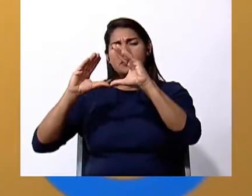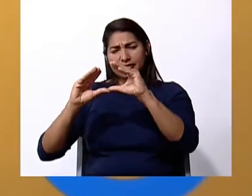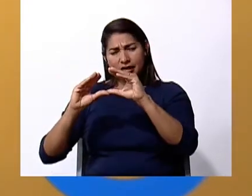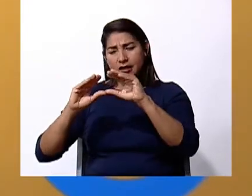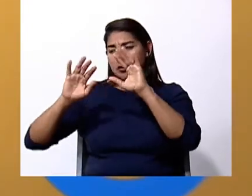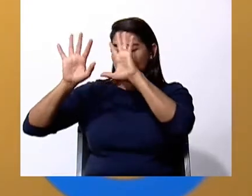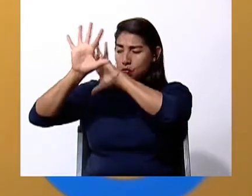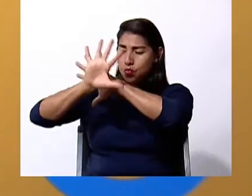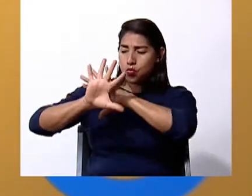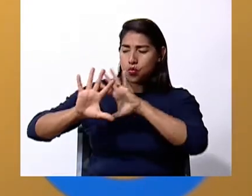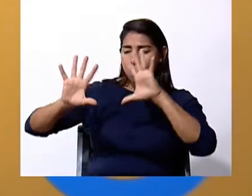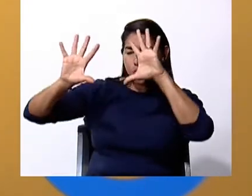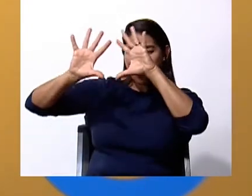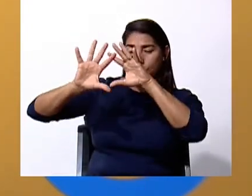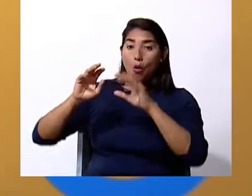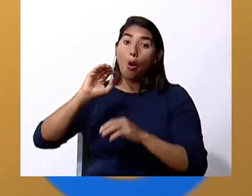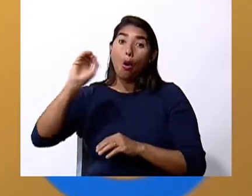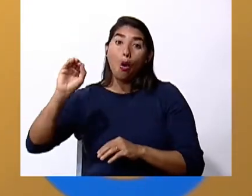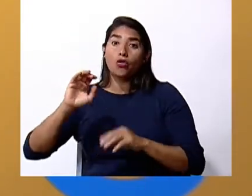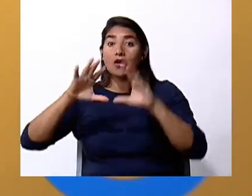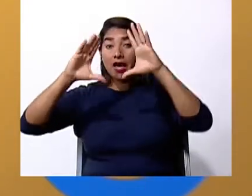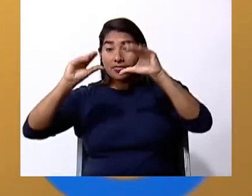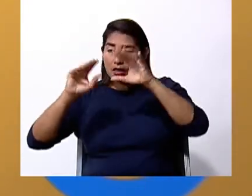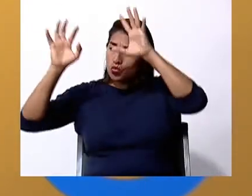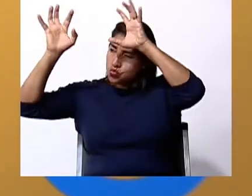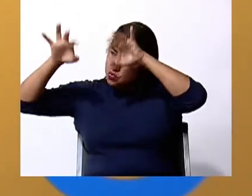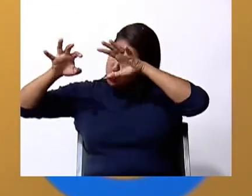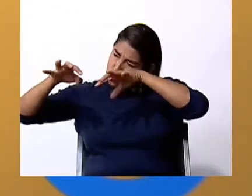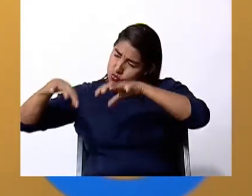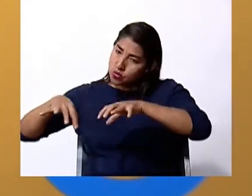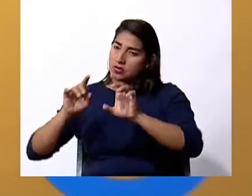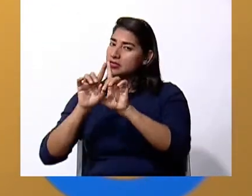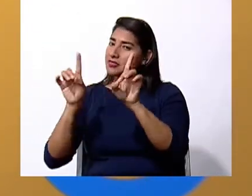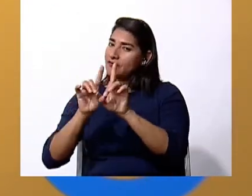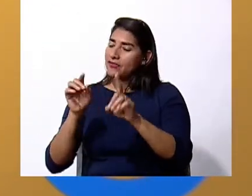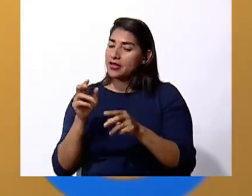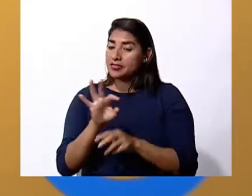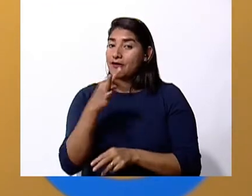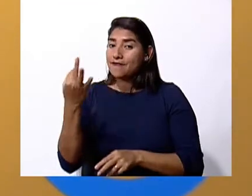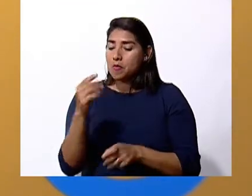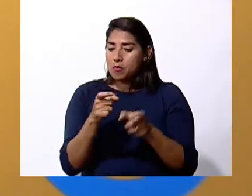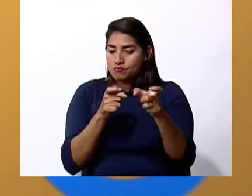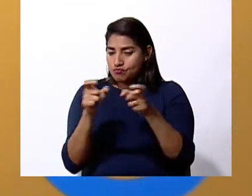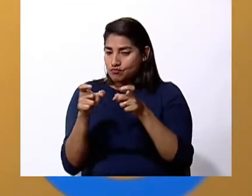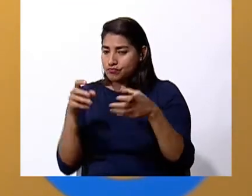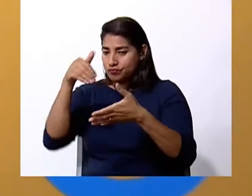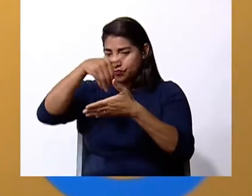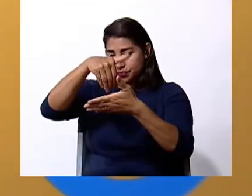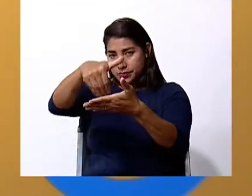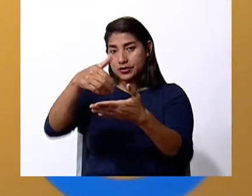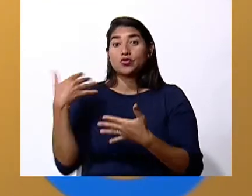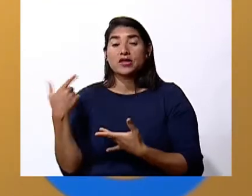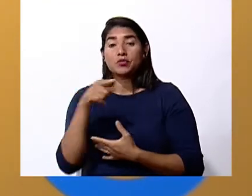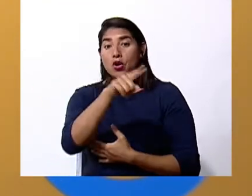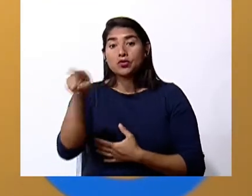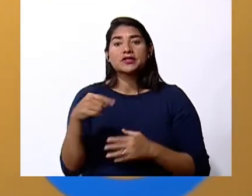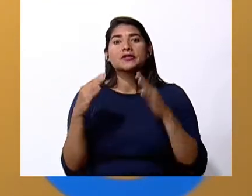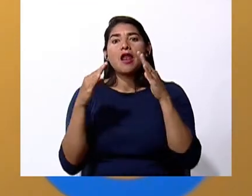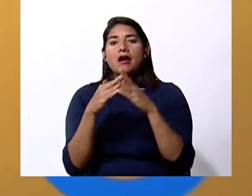y tarde nublada o tarde lluviosa. Eso es otra forma de llevar un registro. Espero que lo hagas